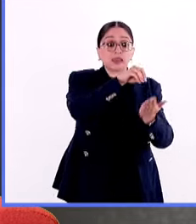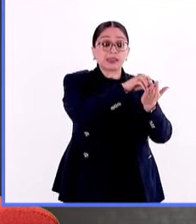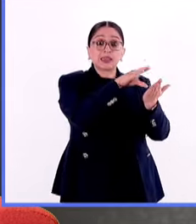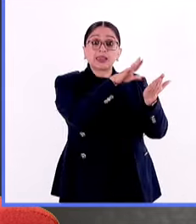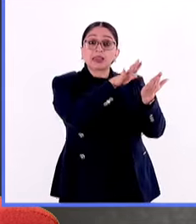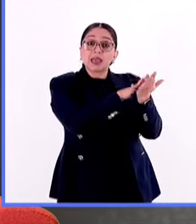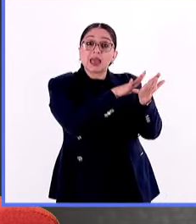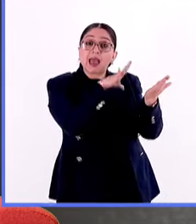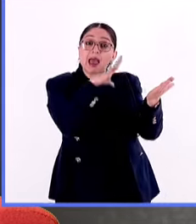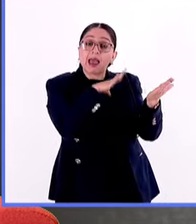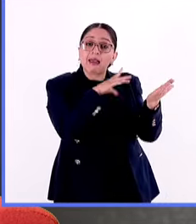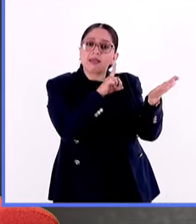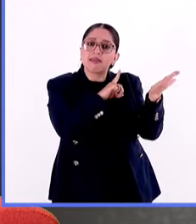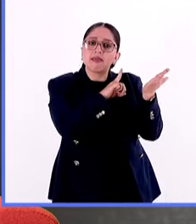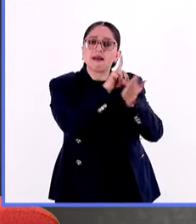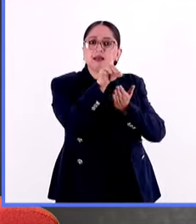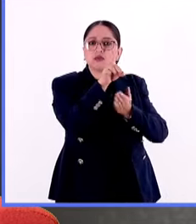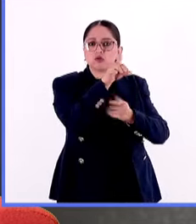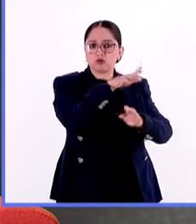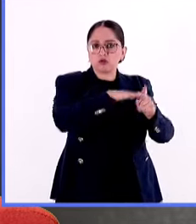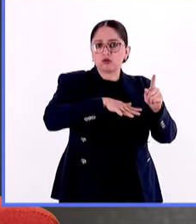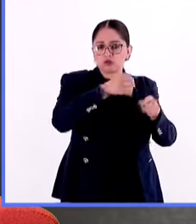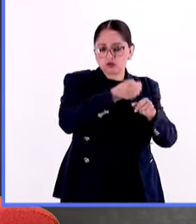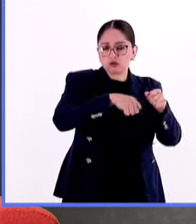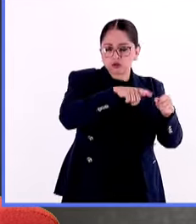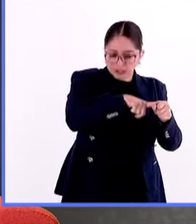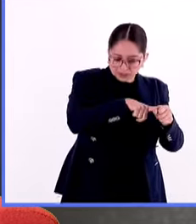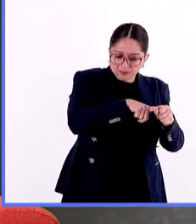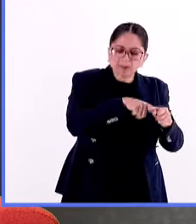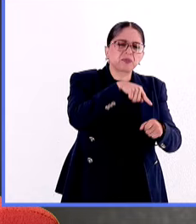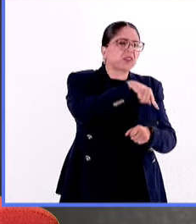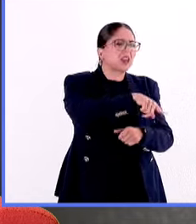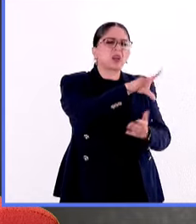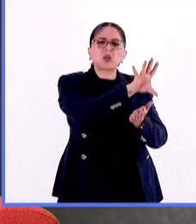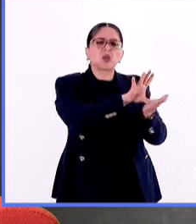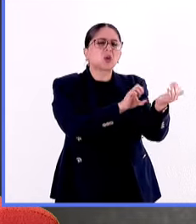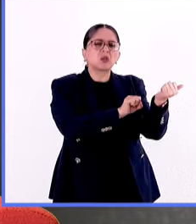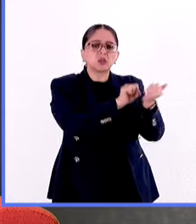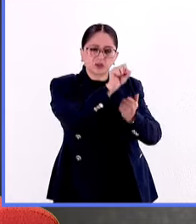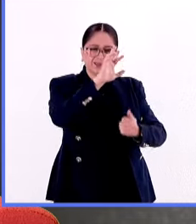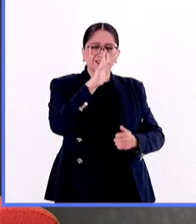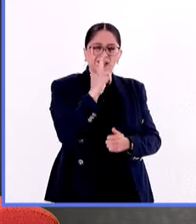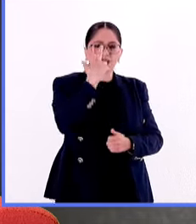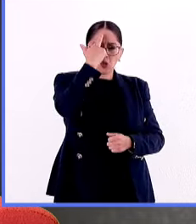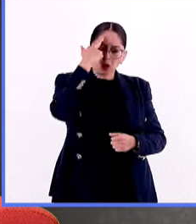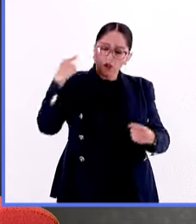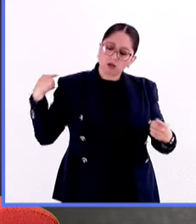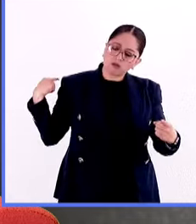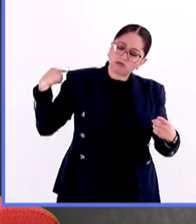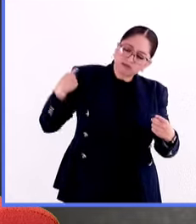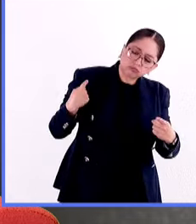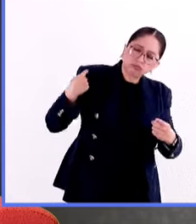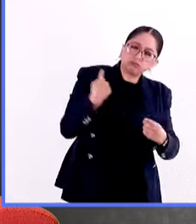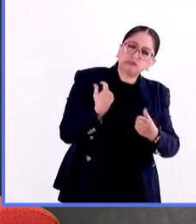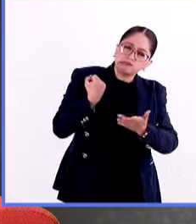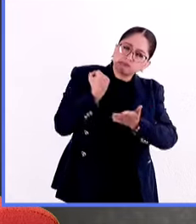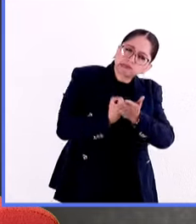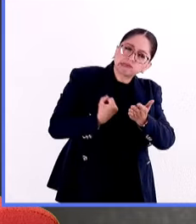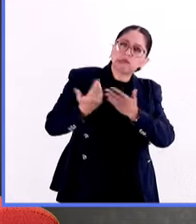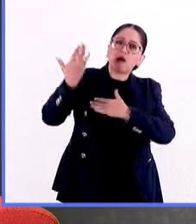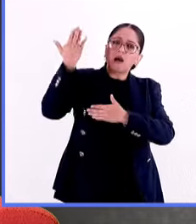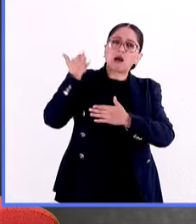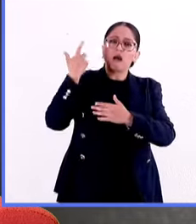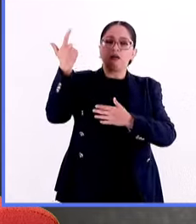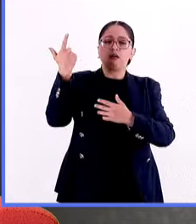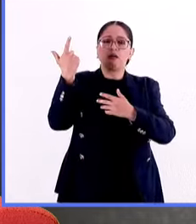sociales. Recordemos que esta constitución fue resultado de todo un proceso de lucha civil, de la revolución